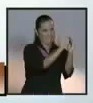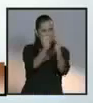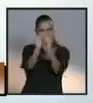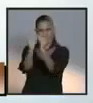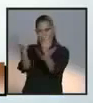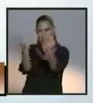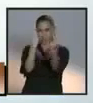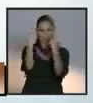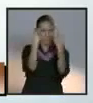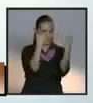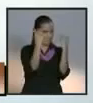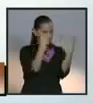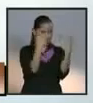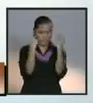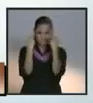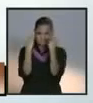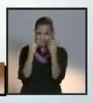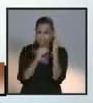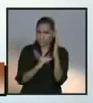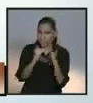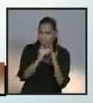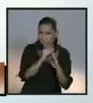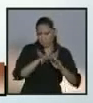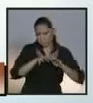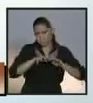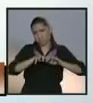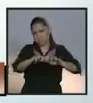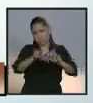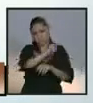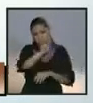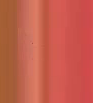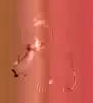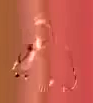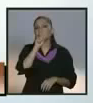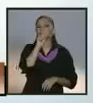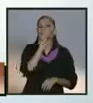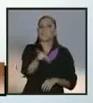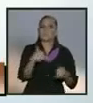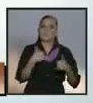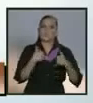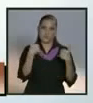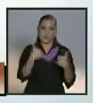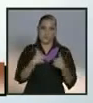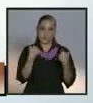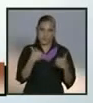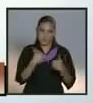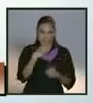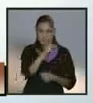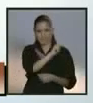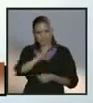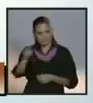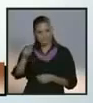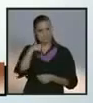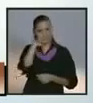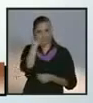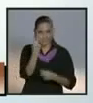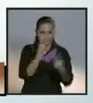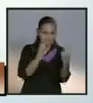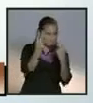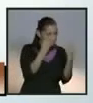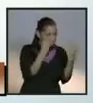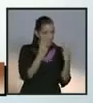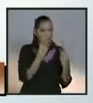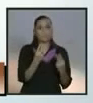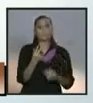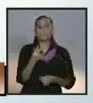hacerlo con especialmente un reconocimiento a los jóvenes que permitieron hacerlo posible. Este primero de julio